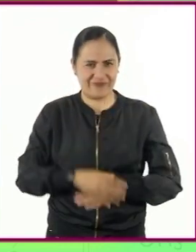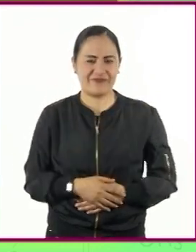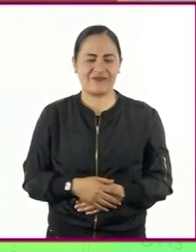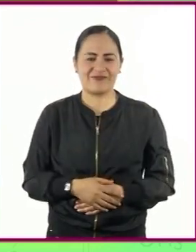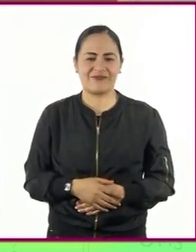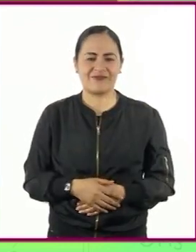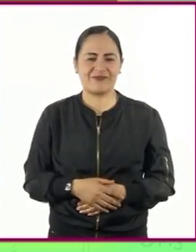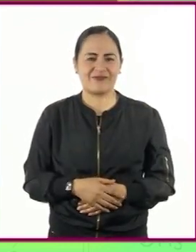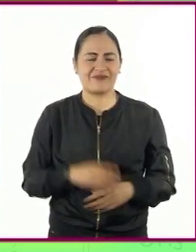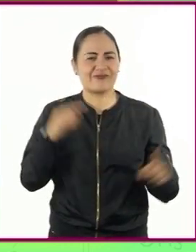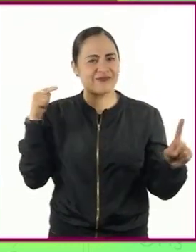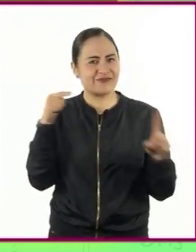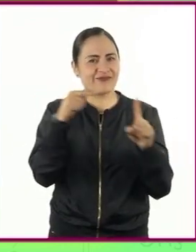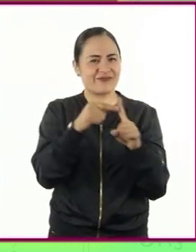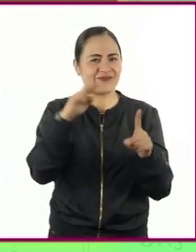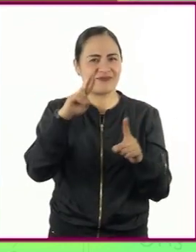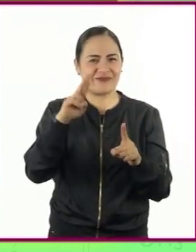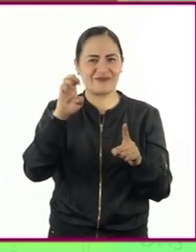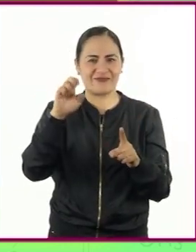Este es el reto.